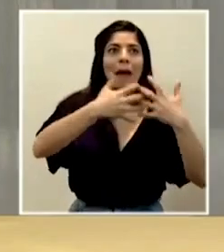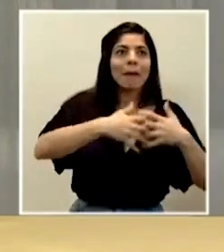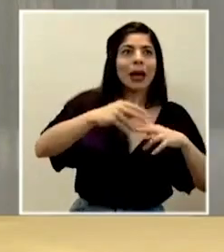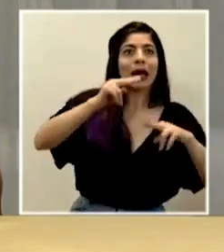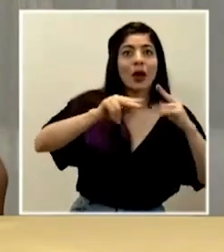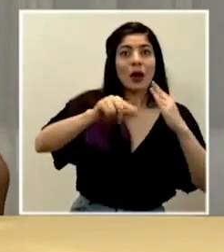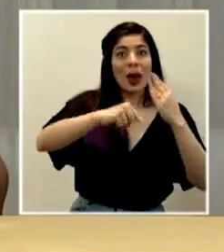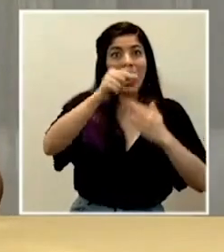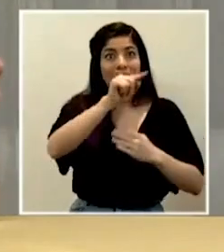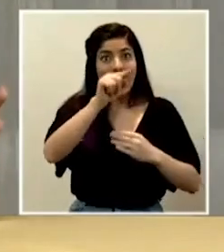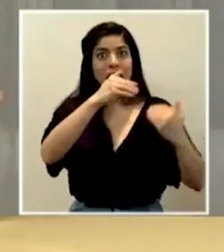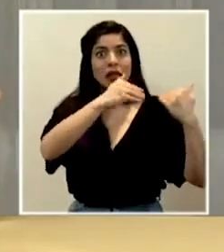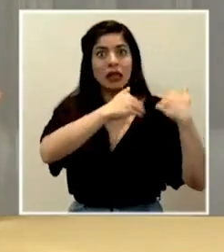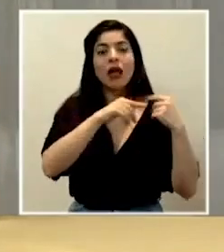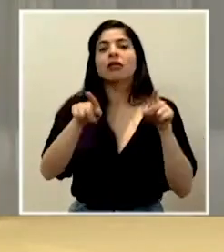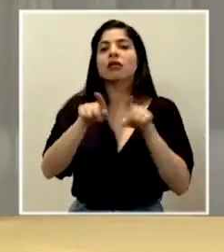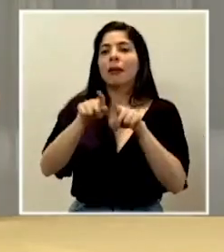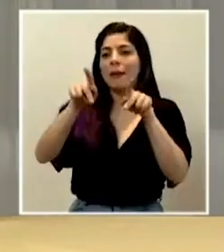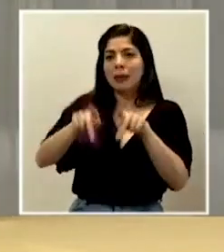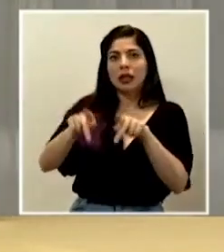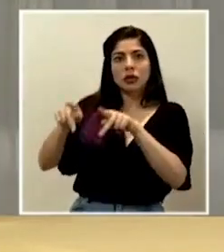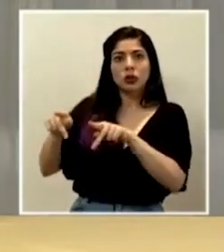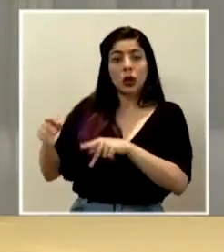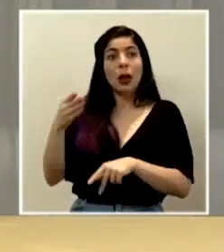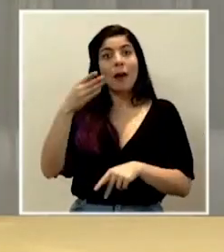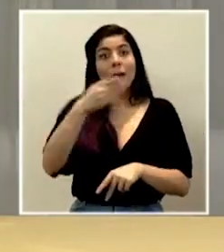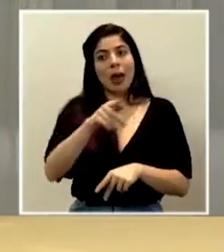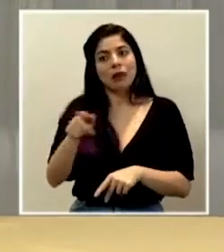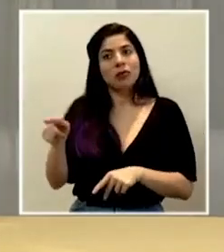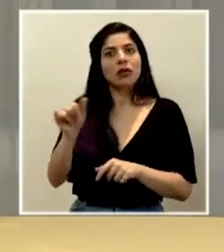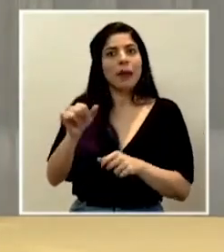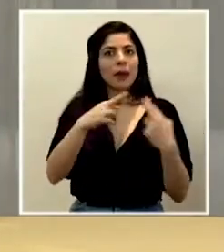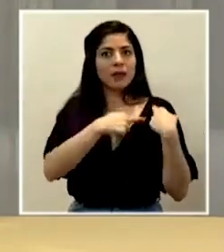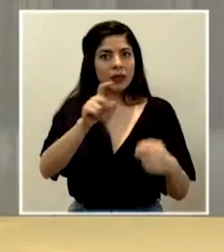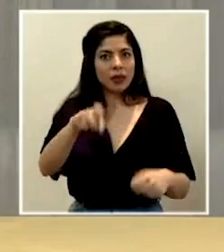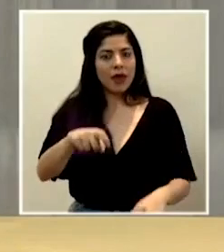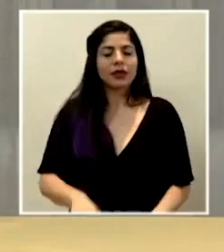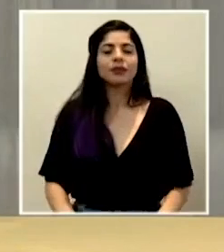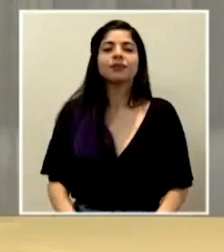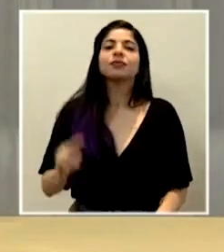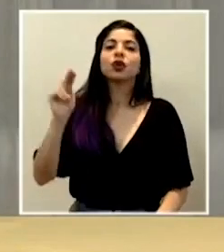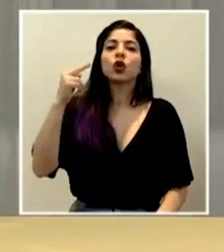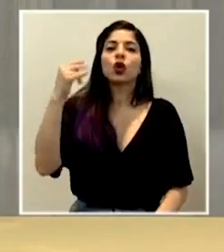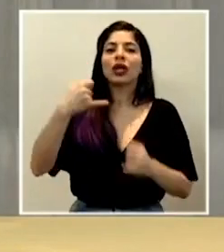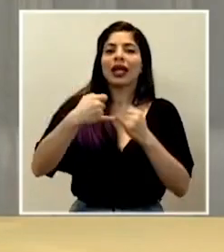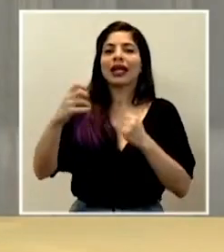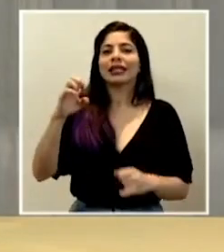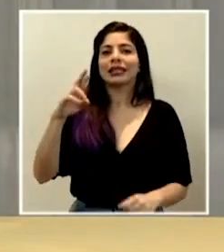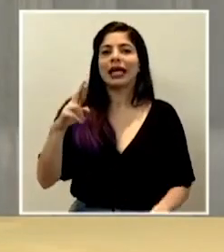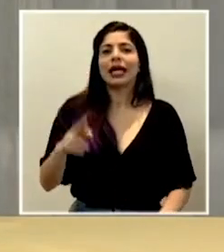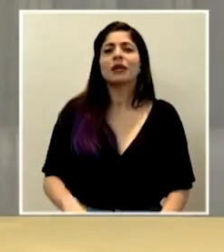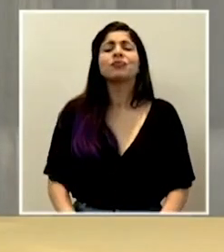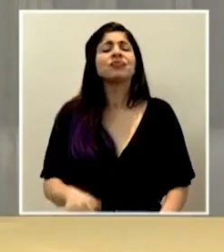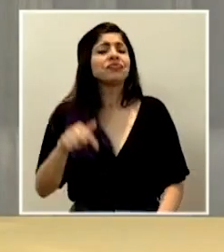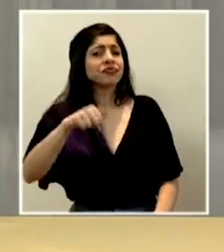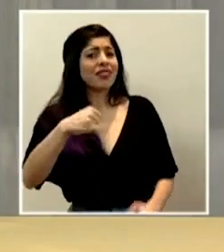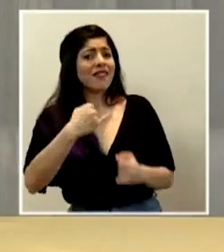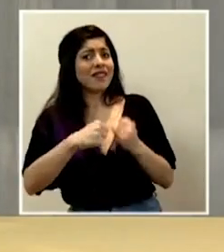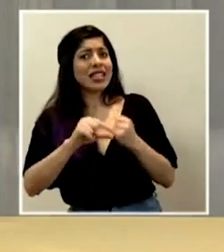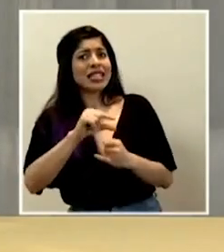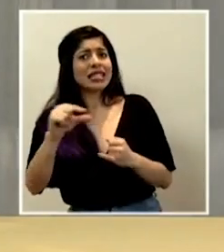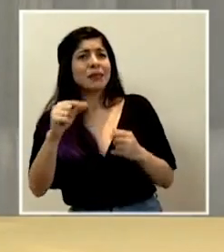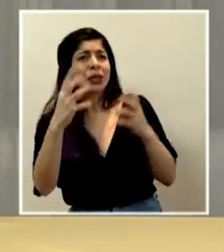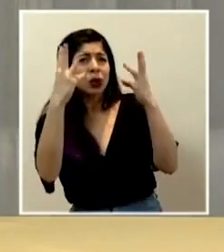negocios, como la población que va a esos negocios. Noticias en línea CR. Este fin de semana se